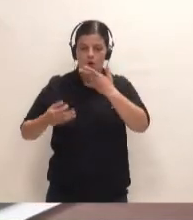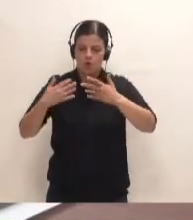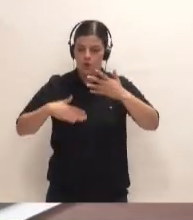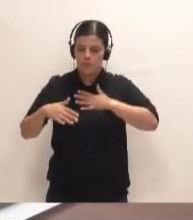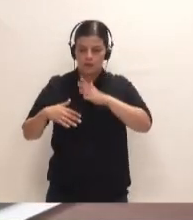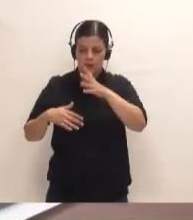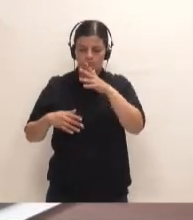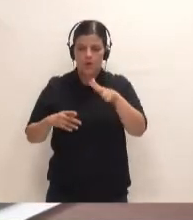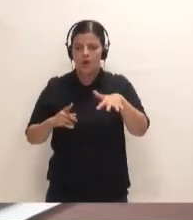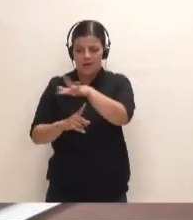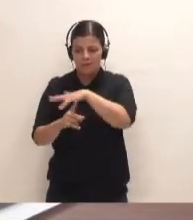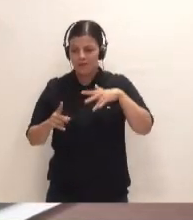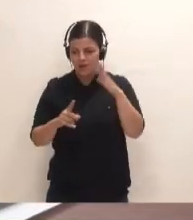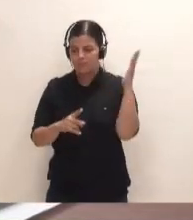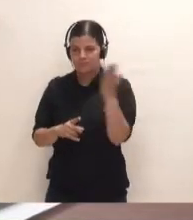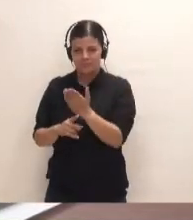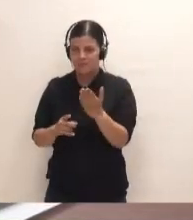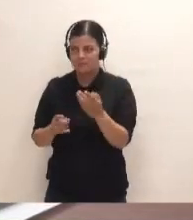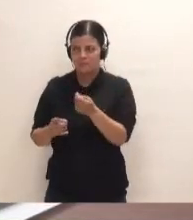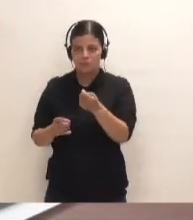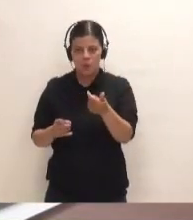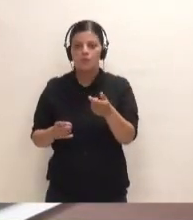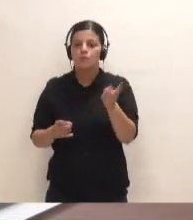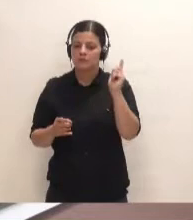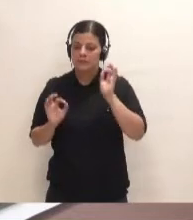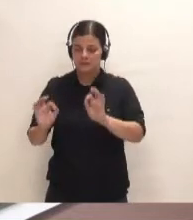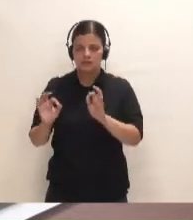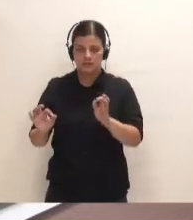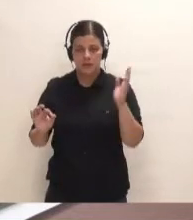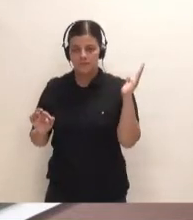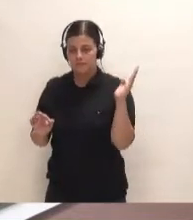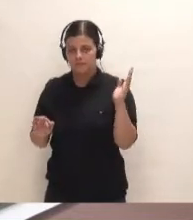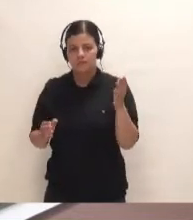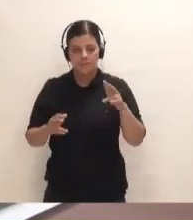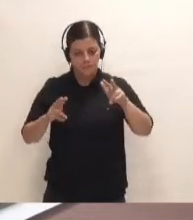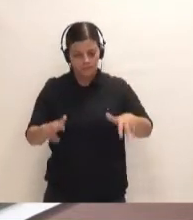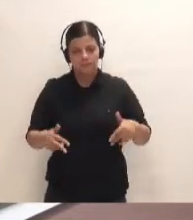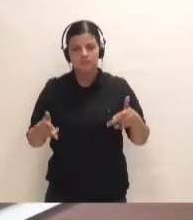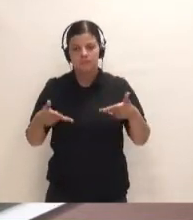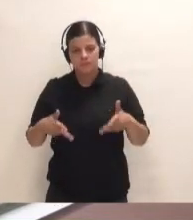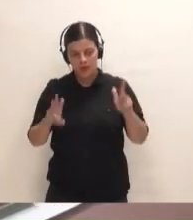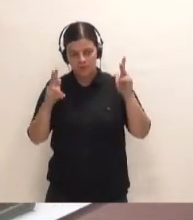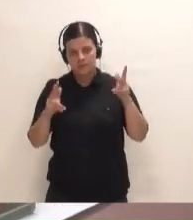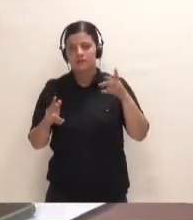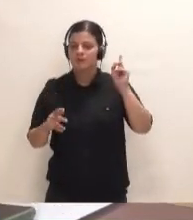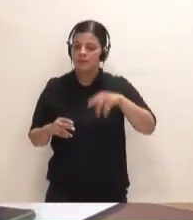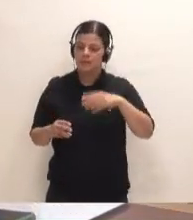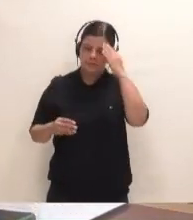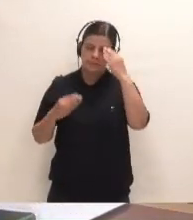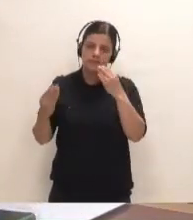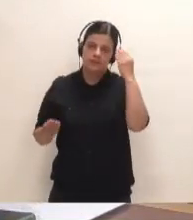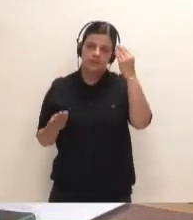de la creación de impacto ambiental, pues, efectivamente, es ese pequeño golpe que permite recapacitar,